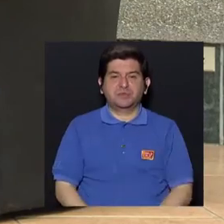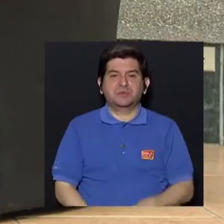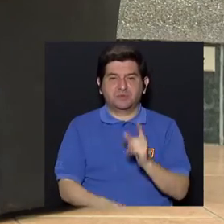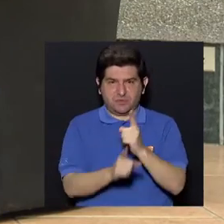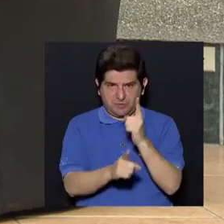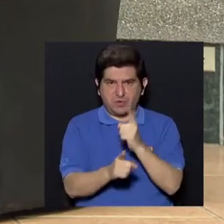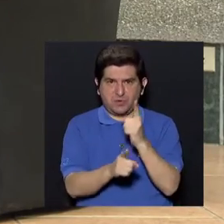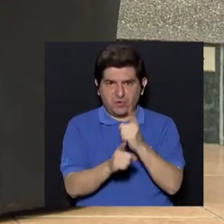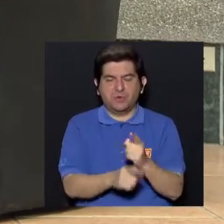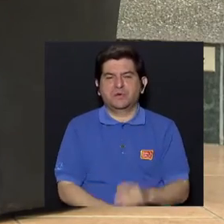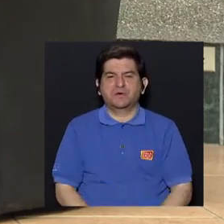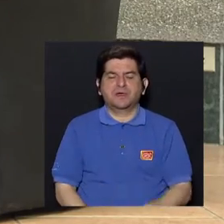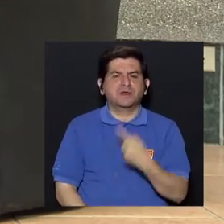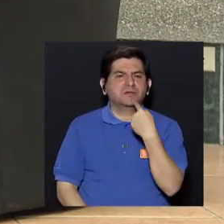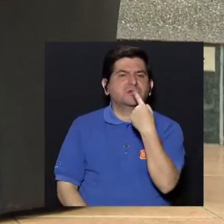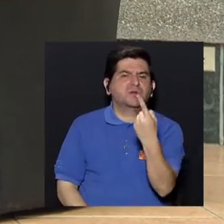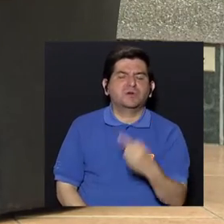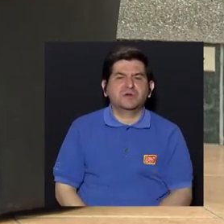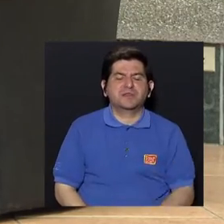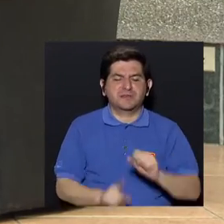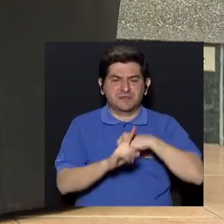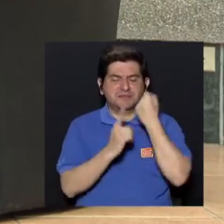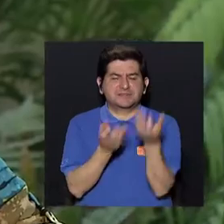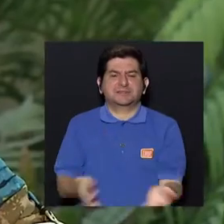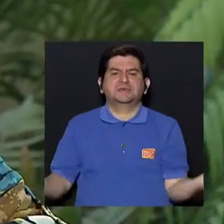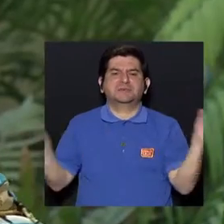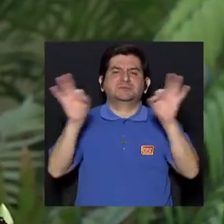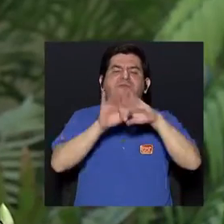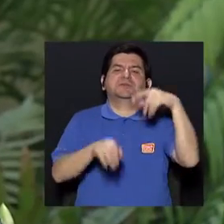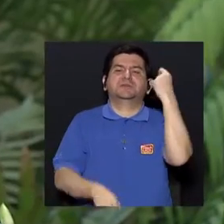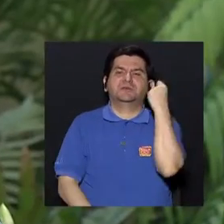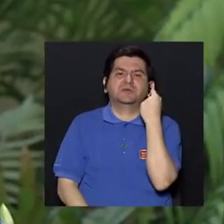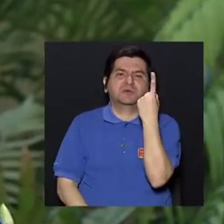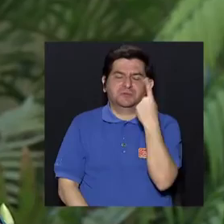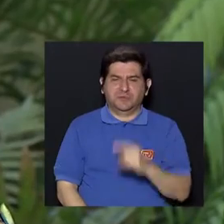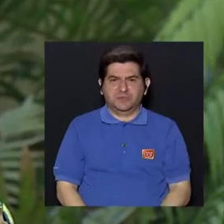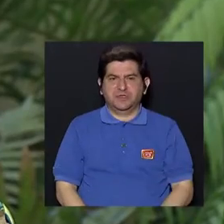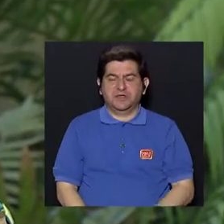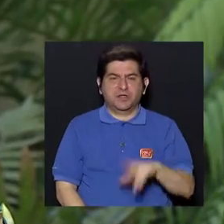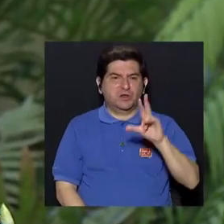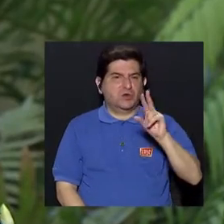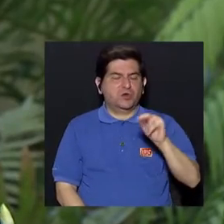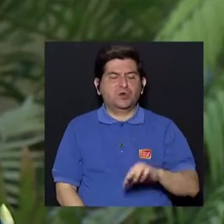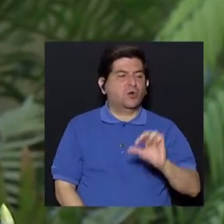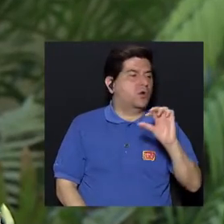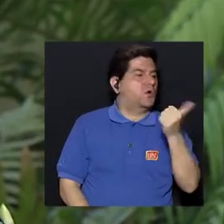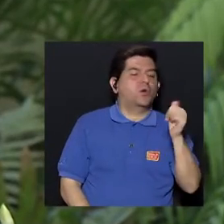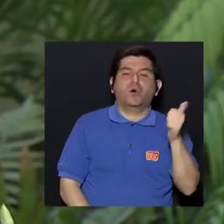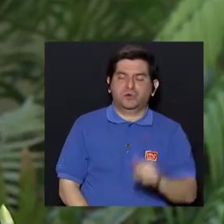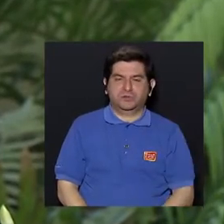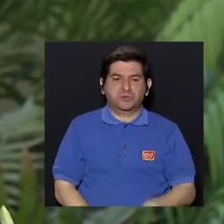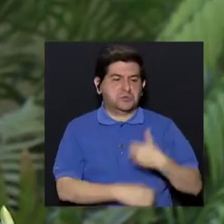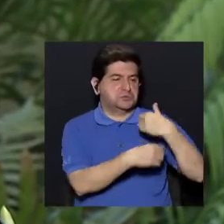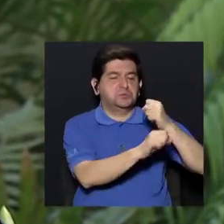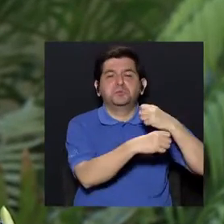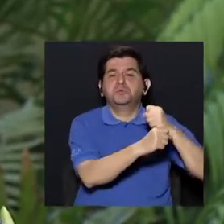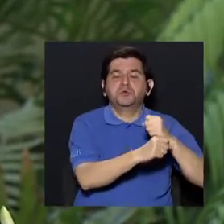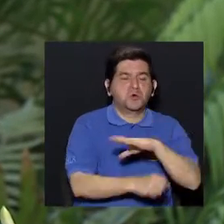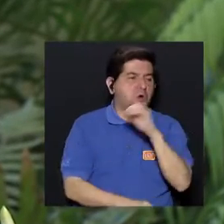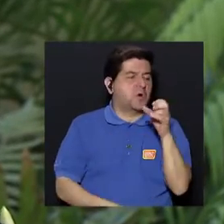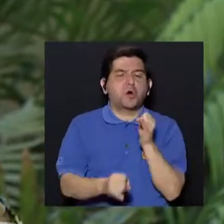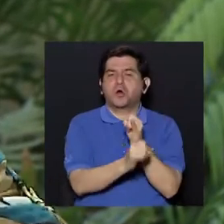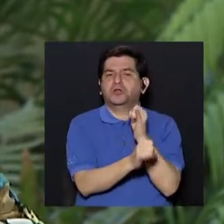ese quizá lo que estás mencionando es el punto clave, entender que no tienen que ser terceros, entendamos municipalidades